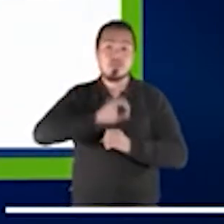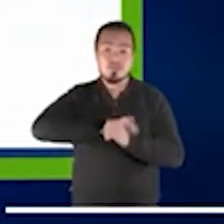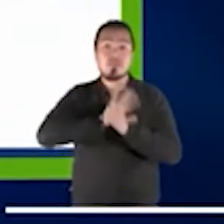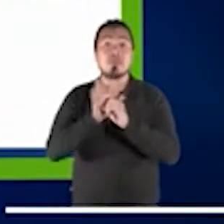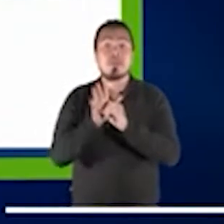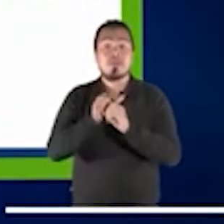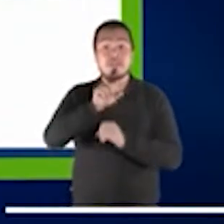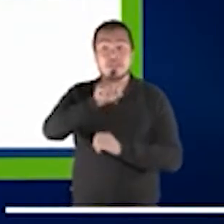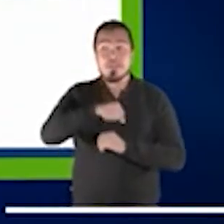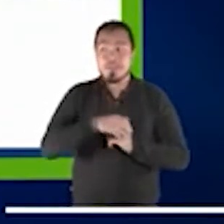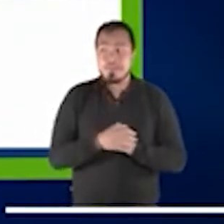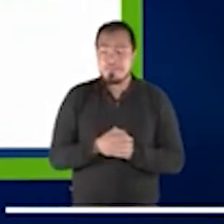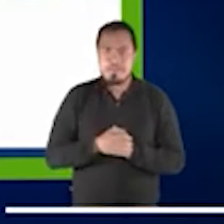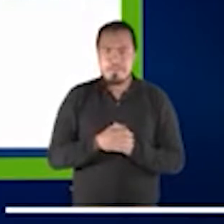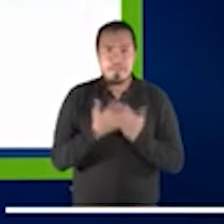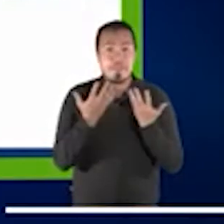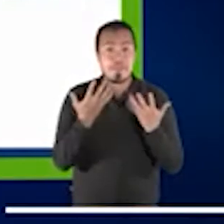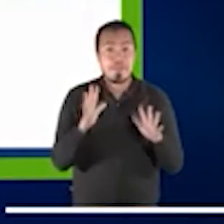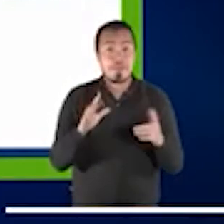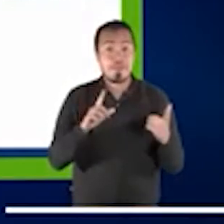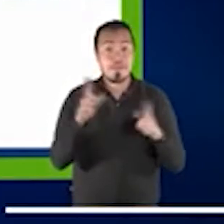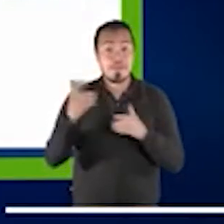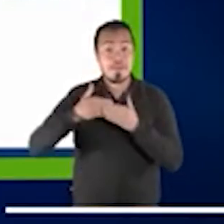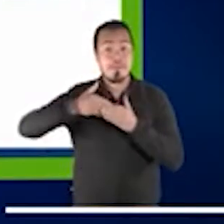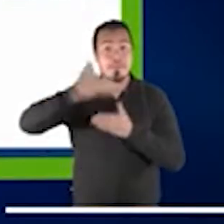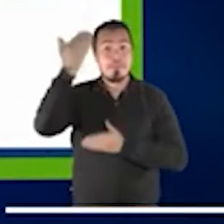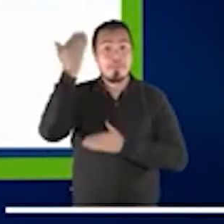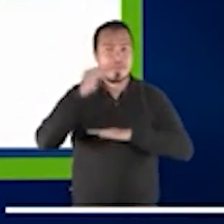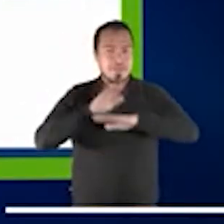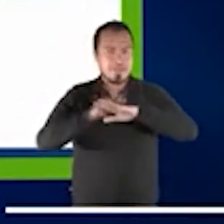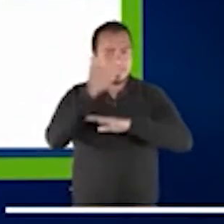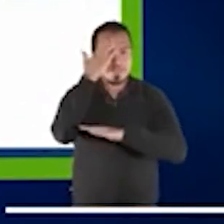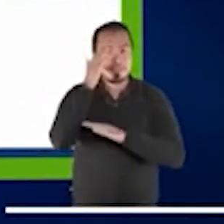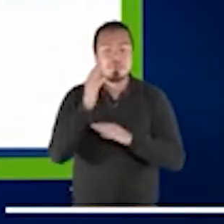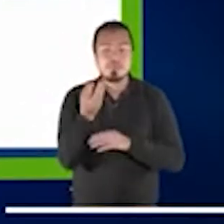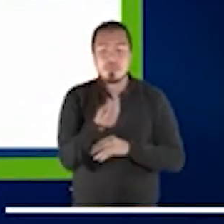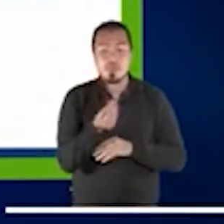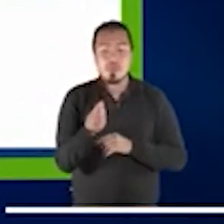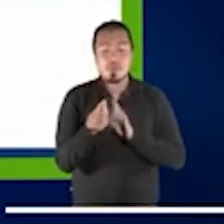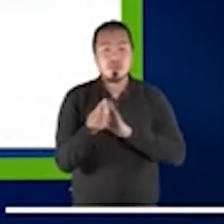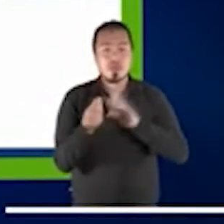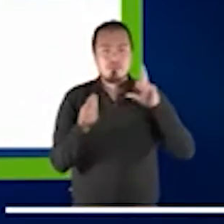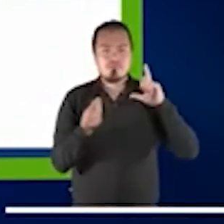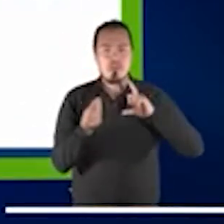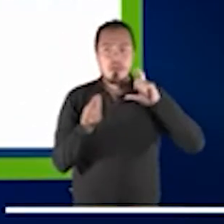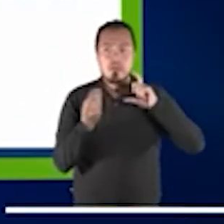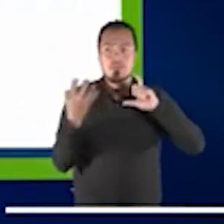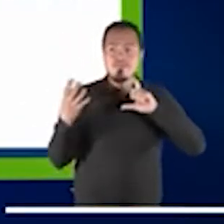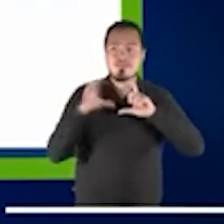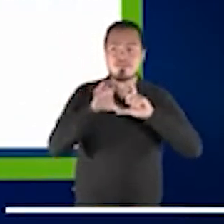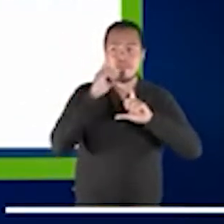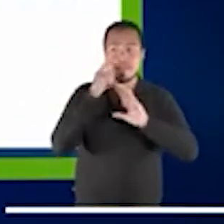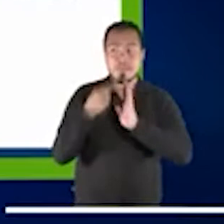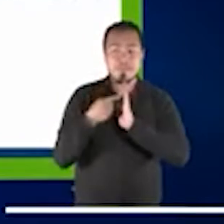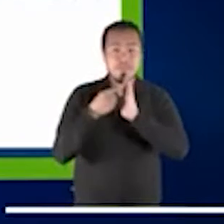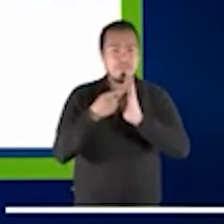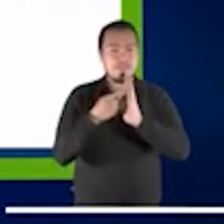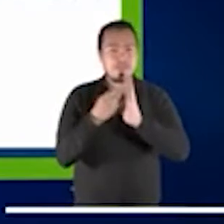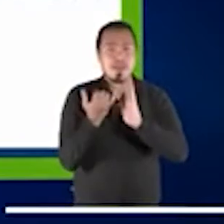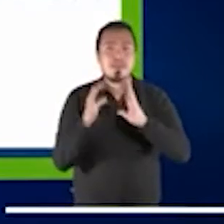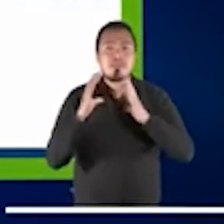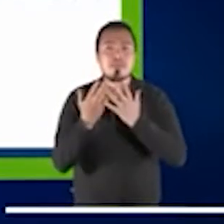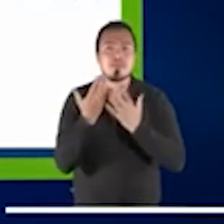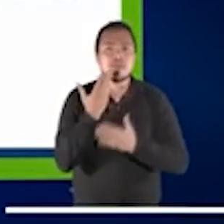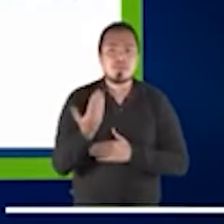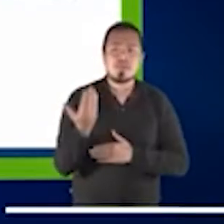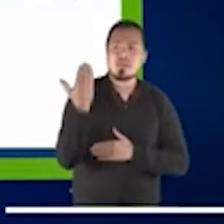Entonces, para empezar, un poco esta fotografía del mundo actual, desde el mes de marzo